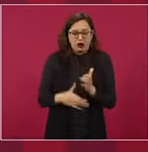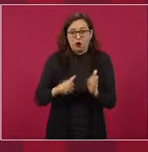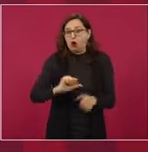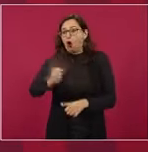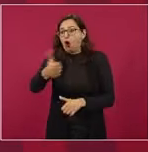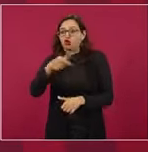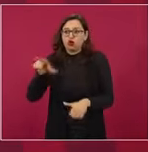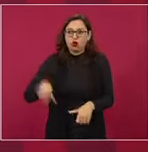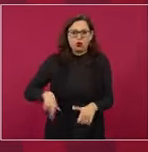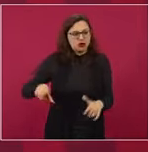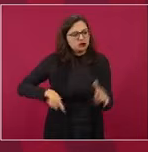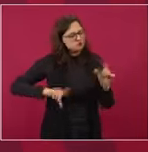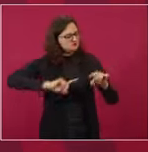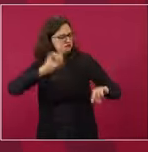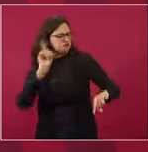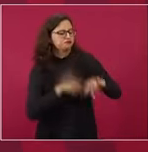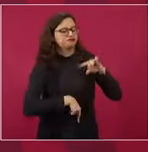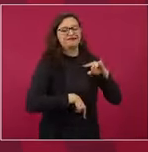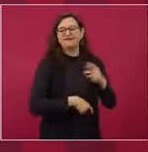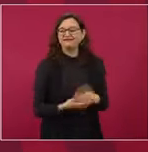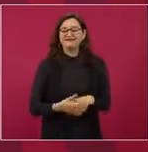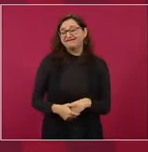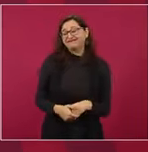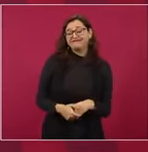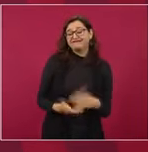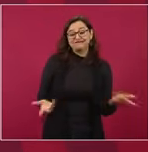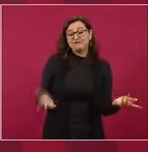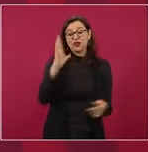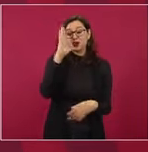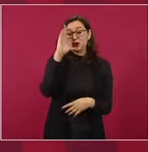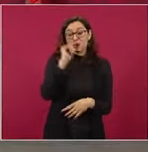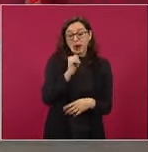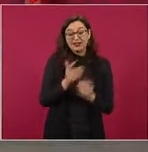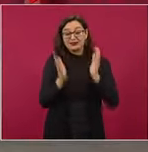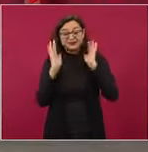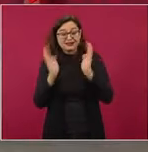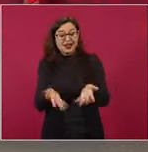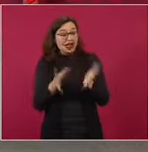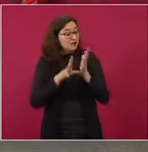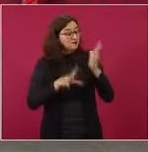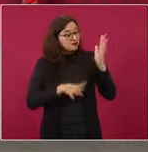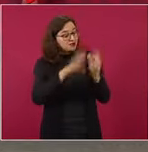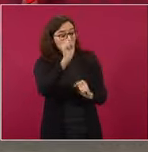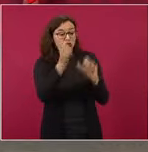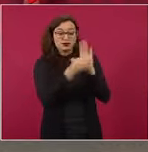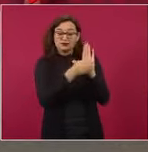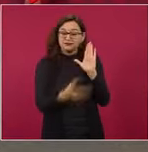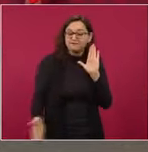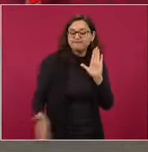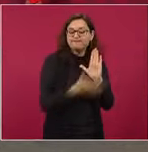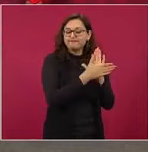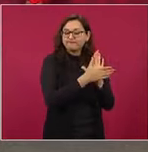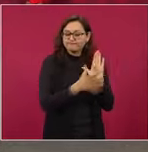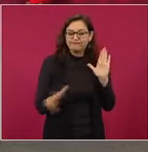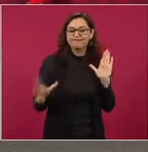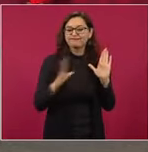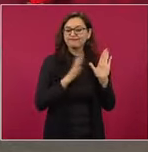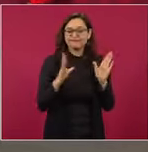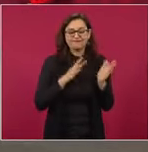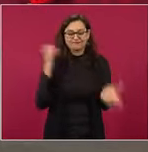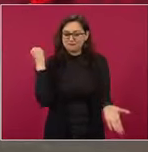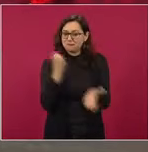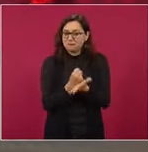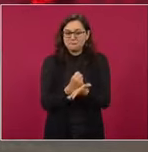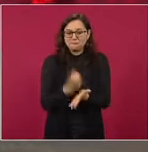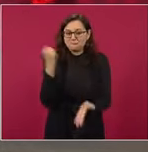porque está en la Constitución, logramos que se aprobara en la